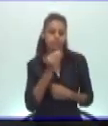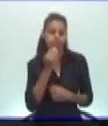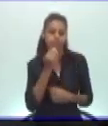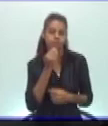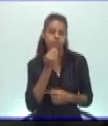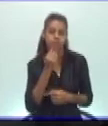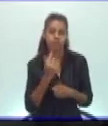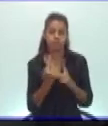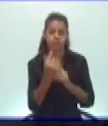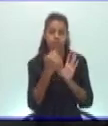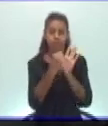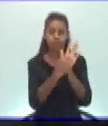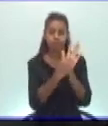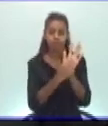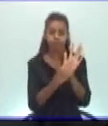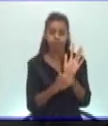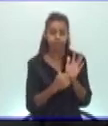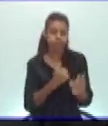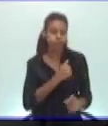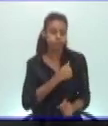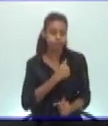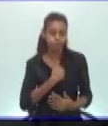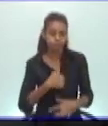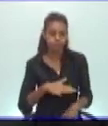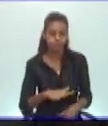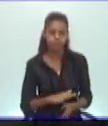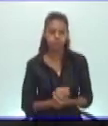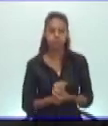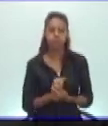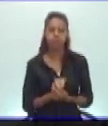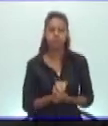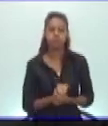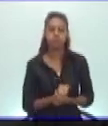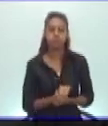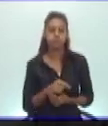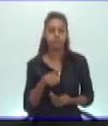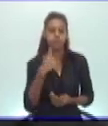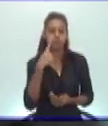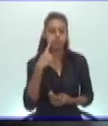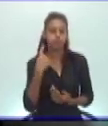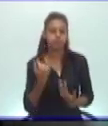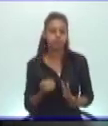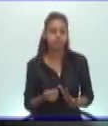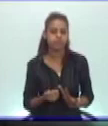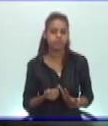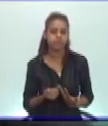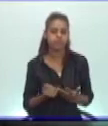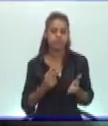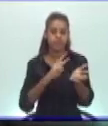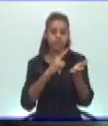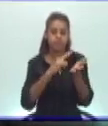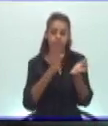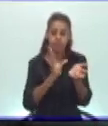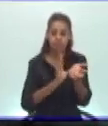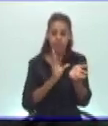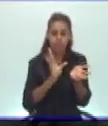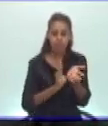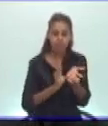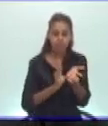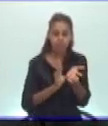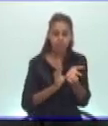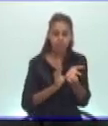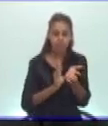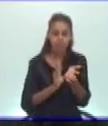nosotros queremos que ustedes aprendan. Existe literatura en nuestras